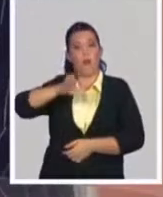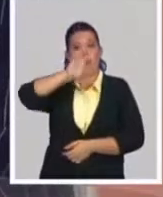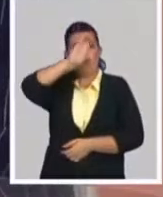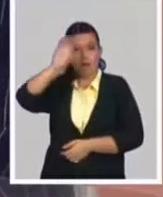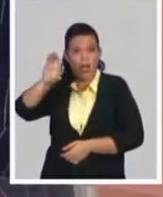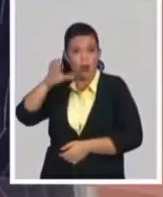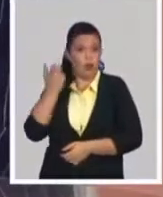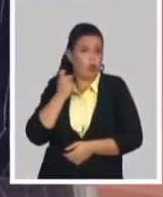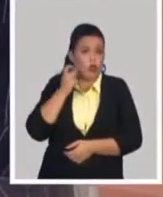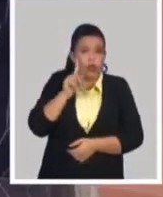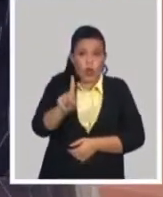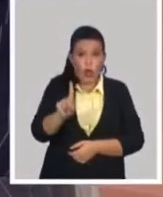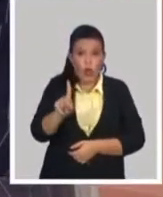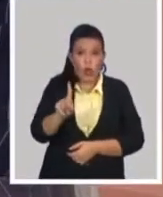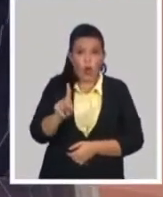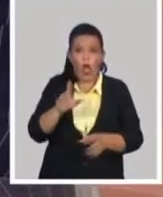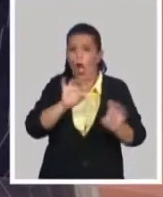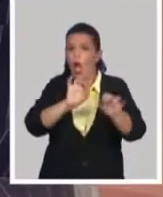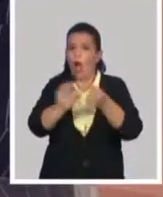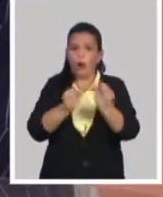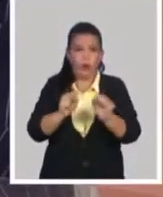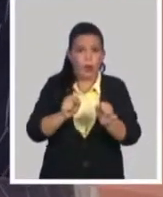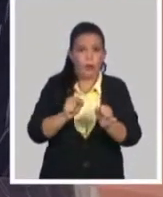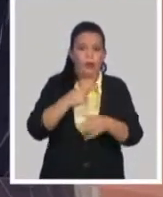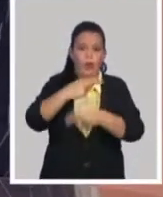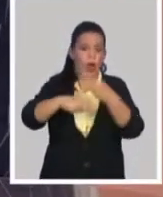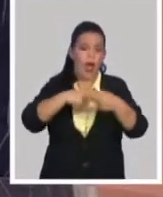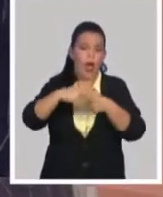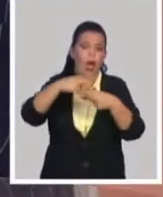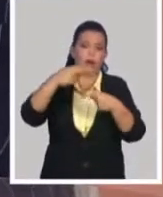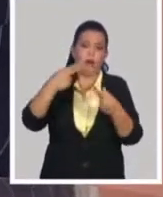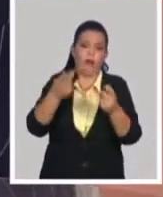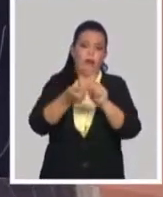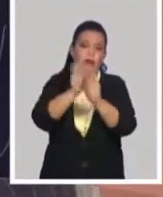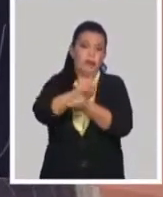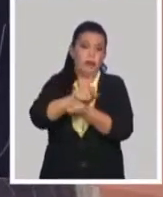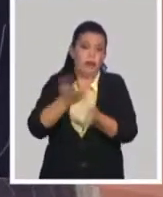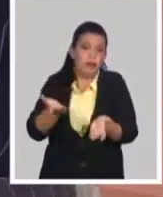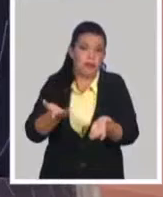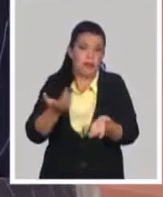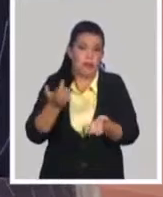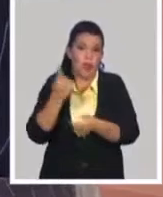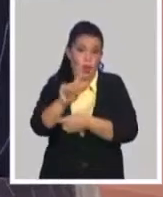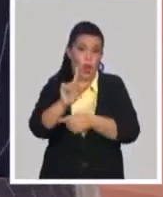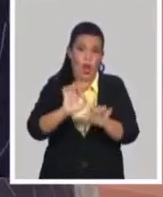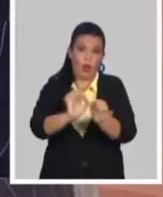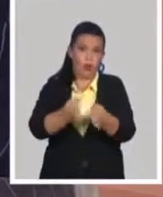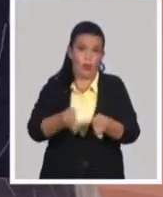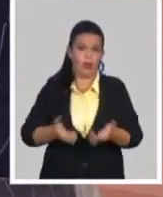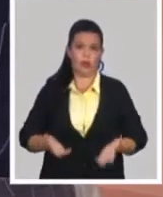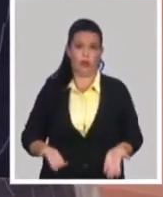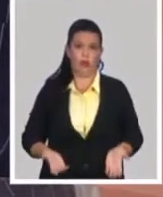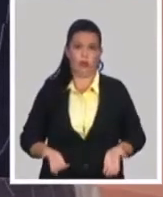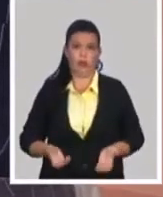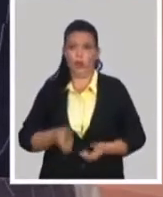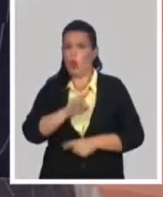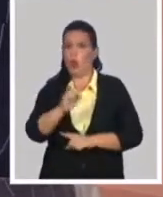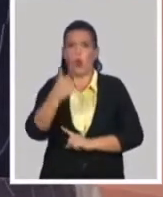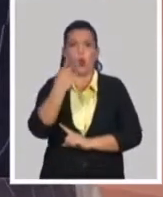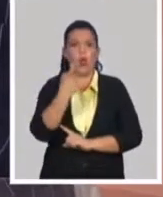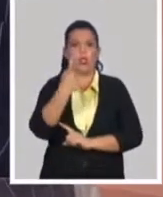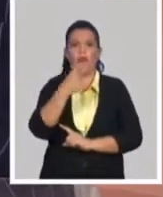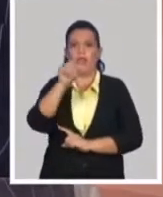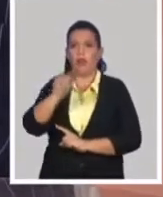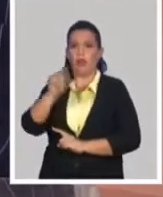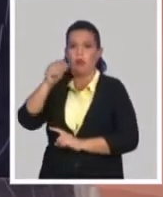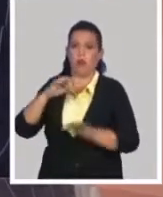180 días o seis meses, el banco se lo ha usado automáticamente. Para los casos de